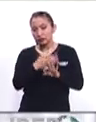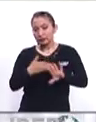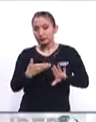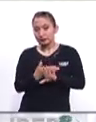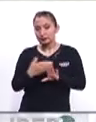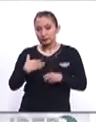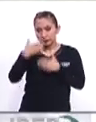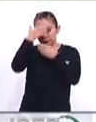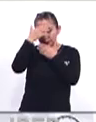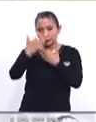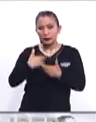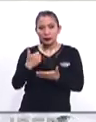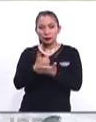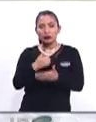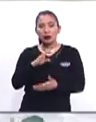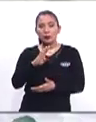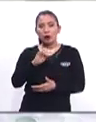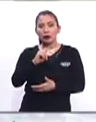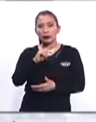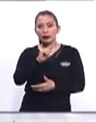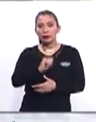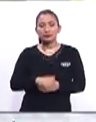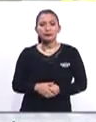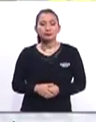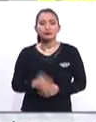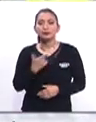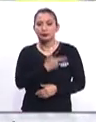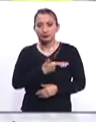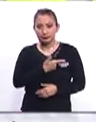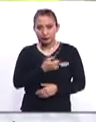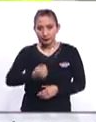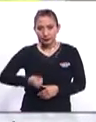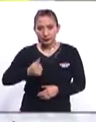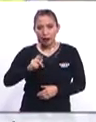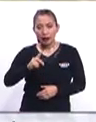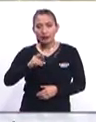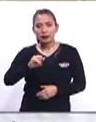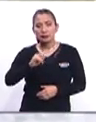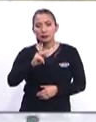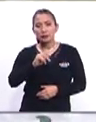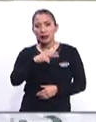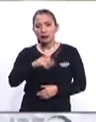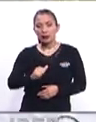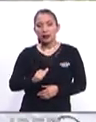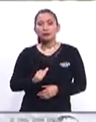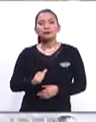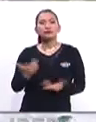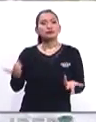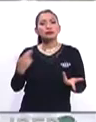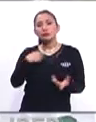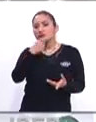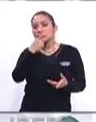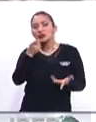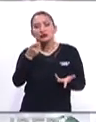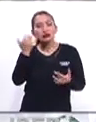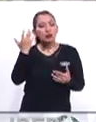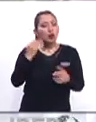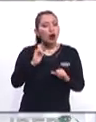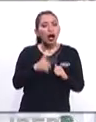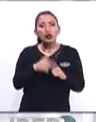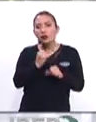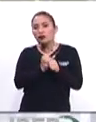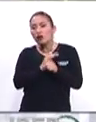ataque terrorista acá en la ciudad de Bogotá. Me da mucho gusto saludarte, Andrés Peña de Cabal. ¿Se tiene algún tipo de